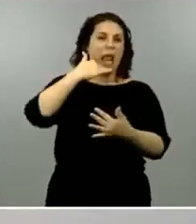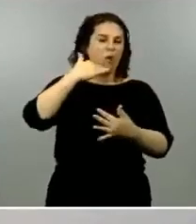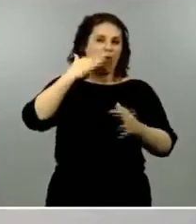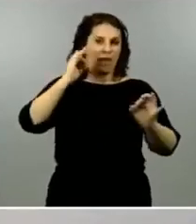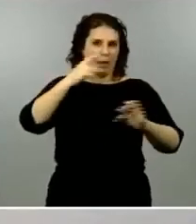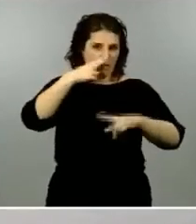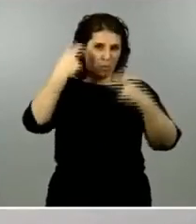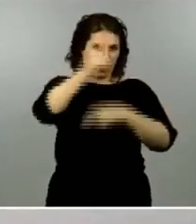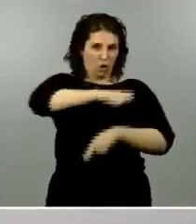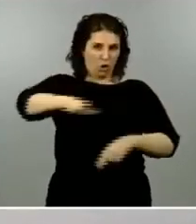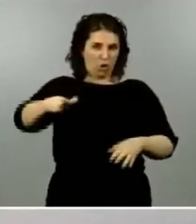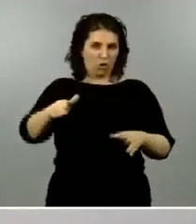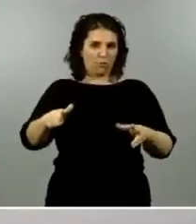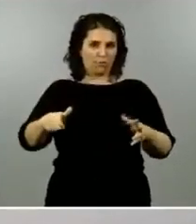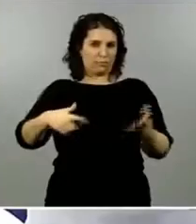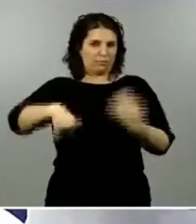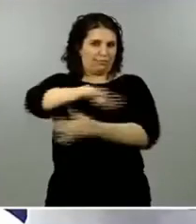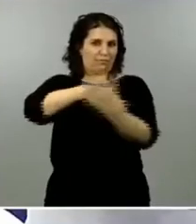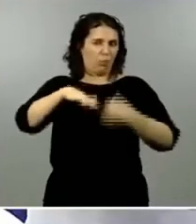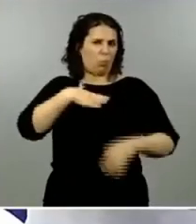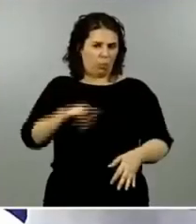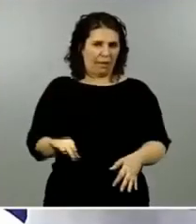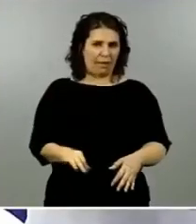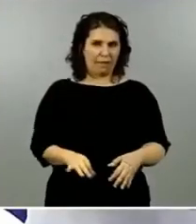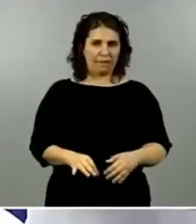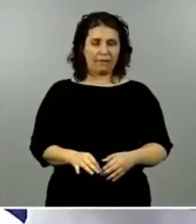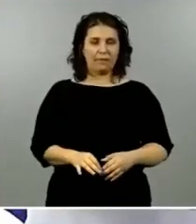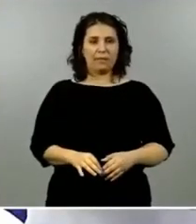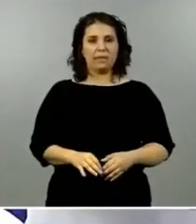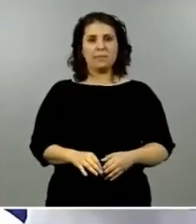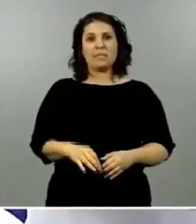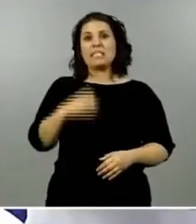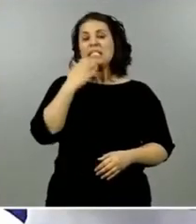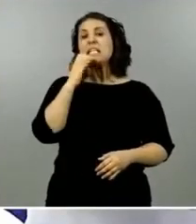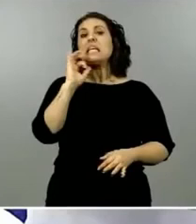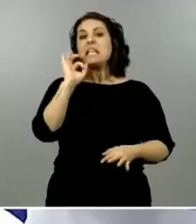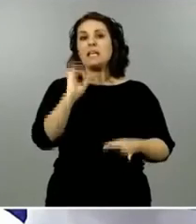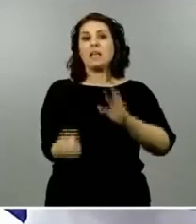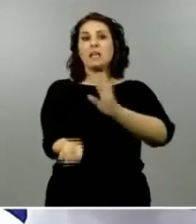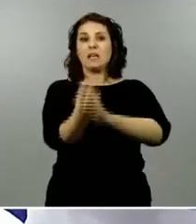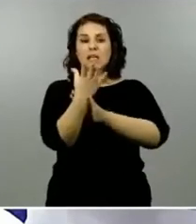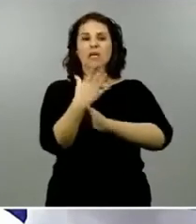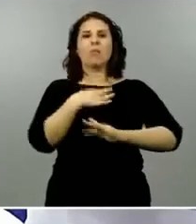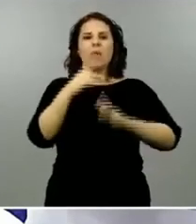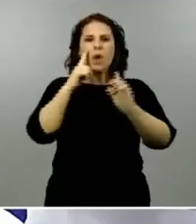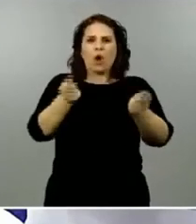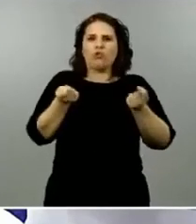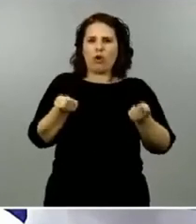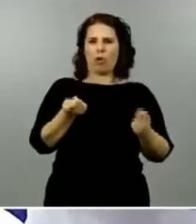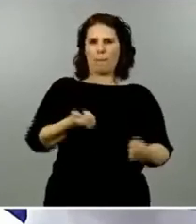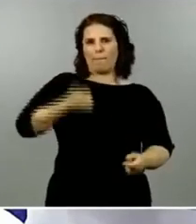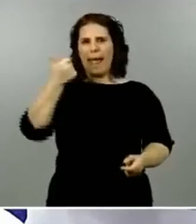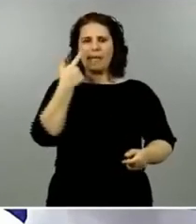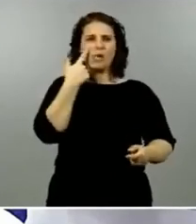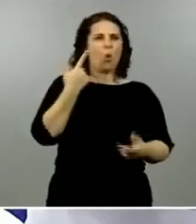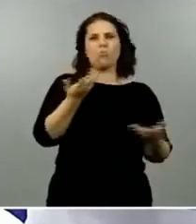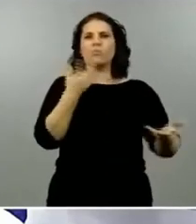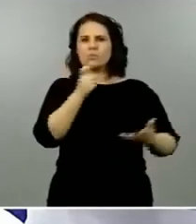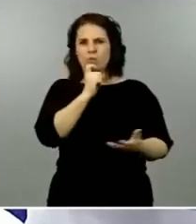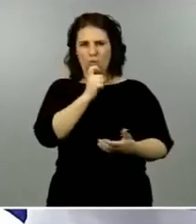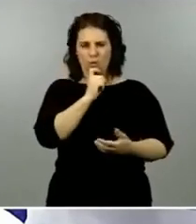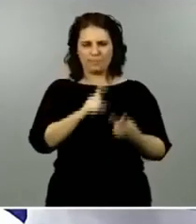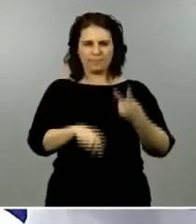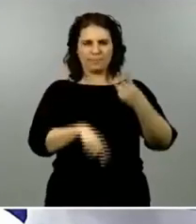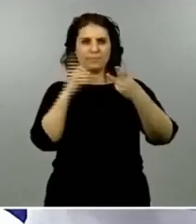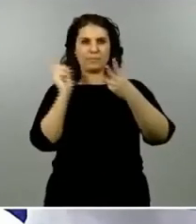se plantea digamos que en ese caso aumentar o incrementar los controles y la última pregunta incidiendo un poco también en el